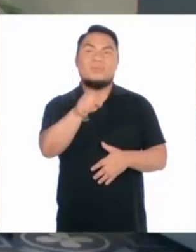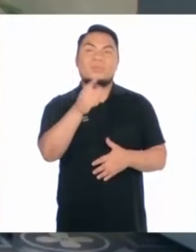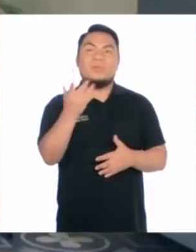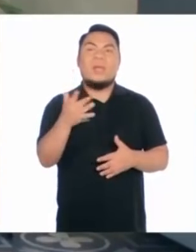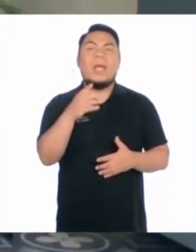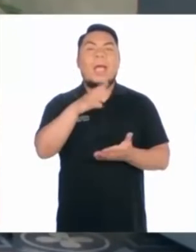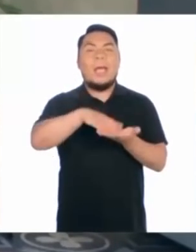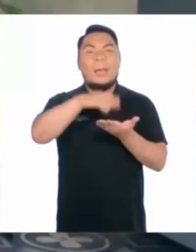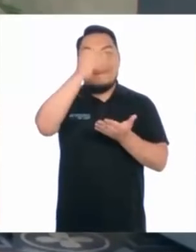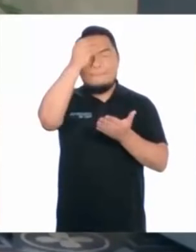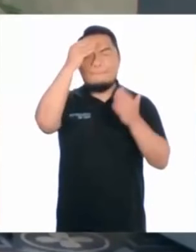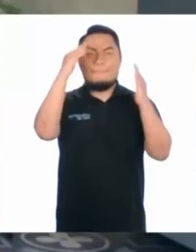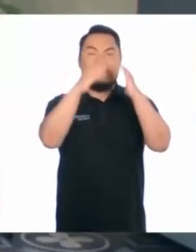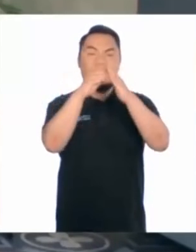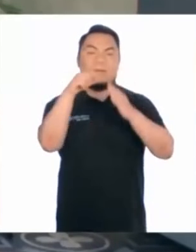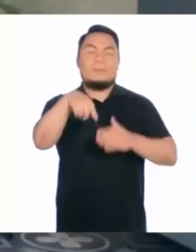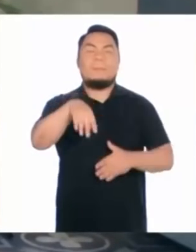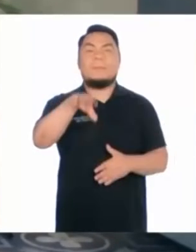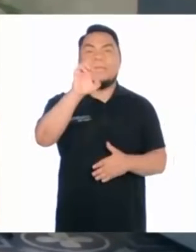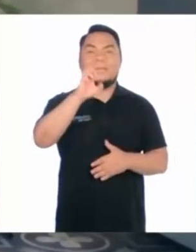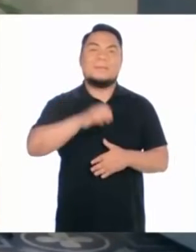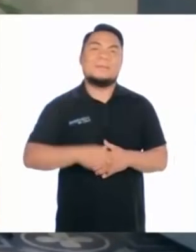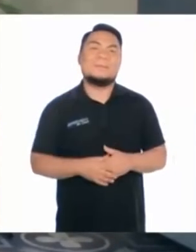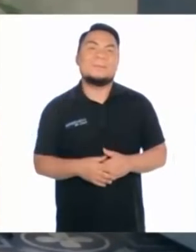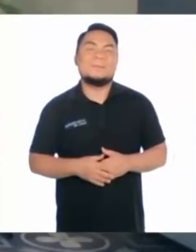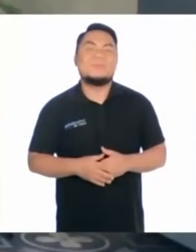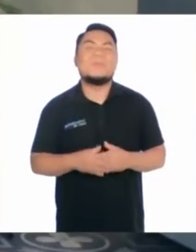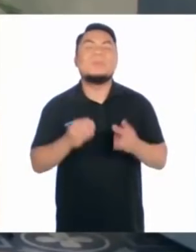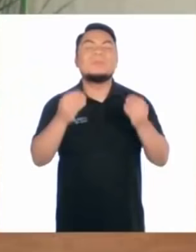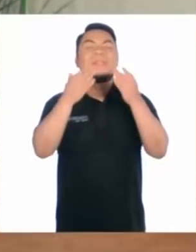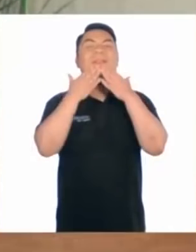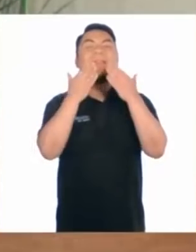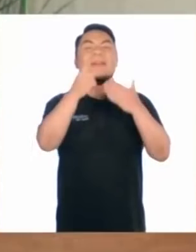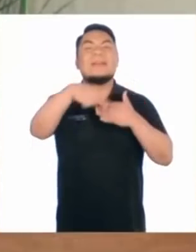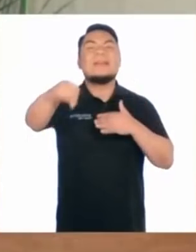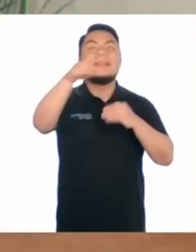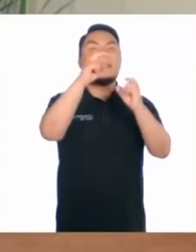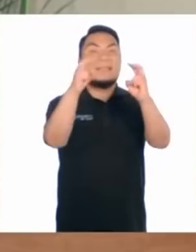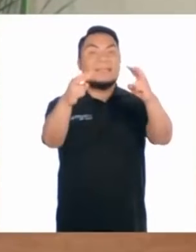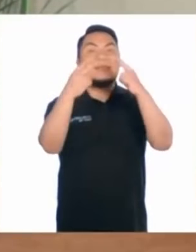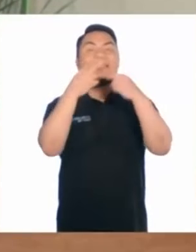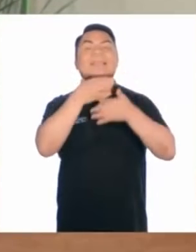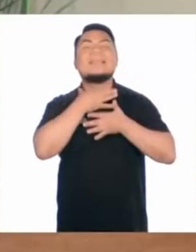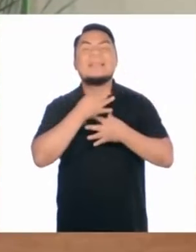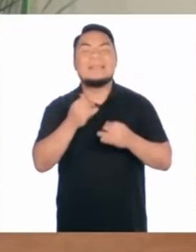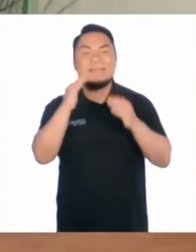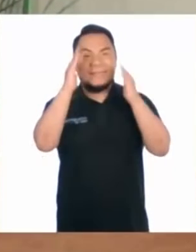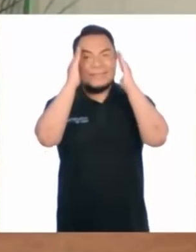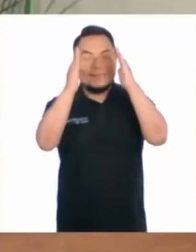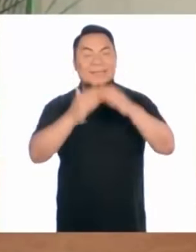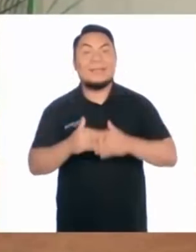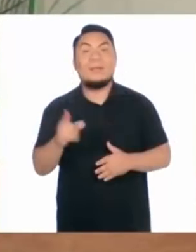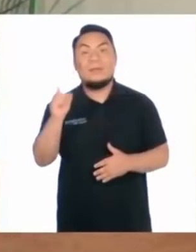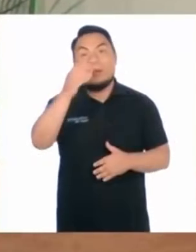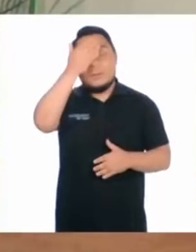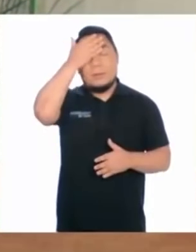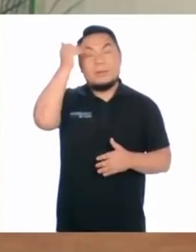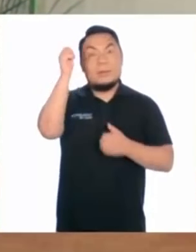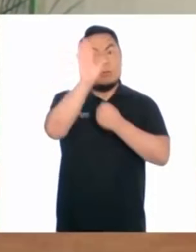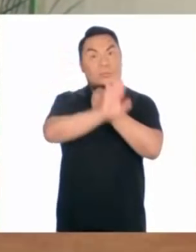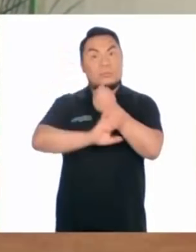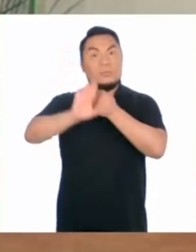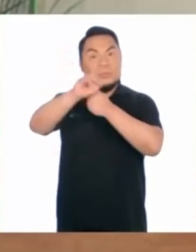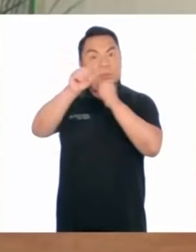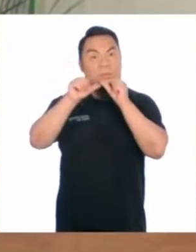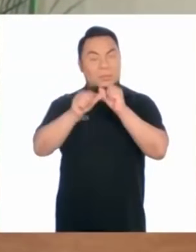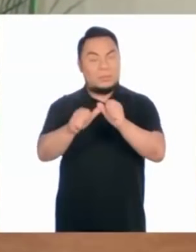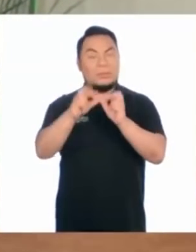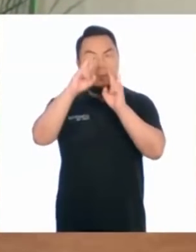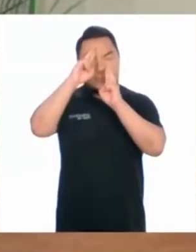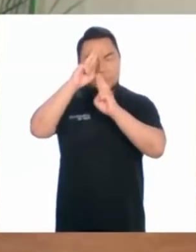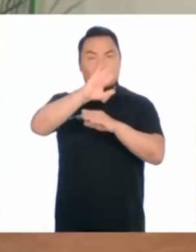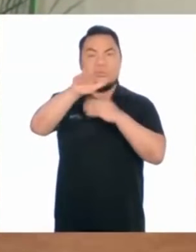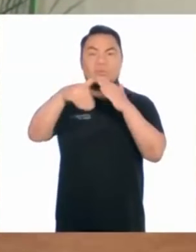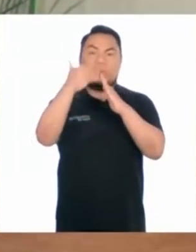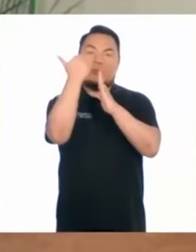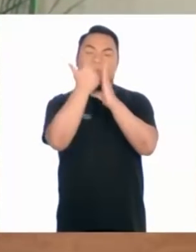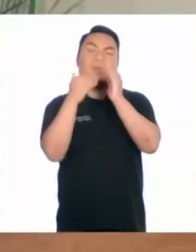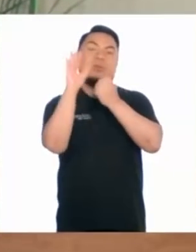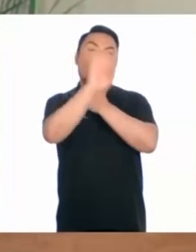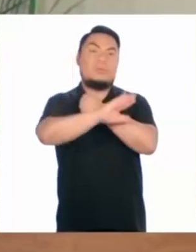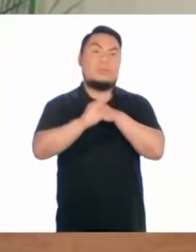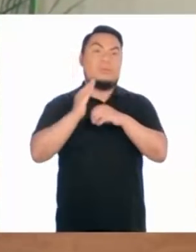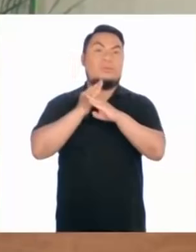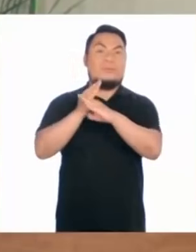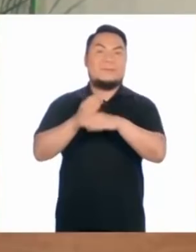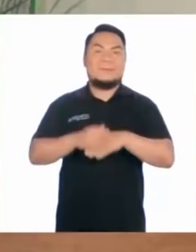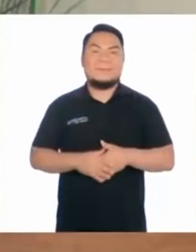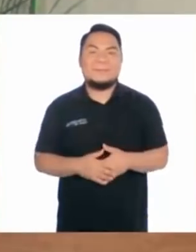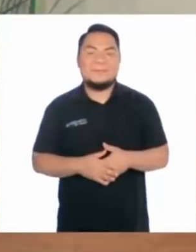.aprendoencasa.p Muchas gracias por su interés y la atención. No olviden protegerse y respetar todos los